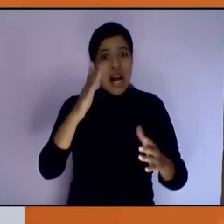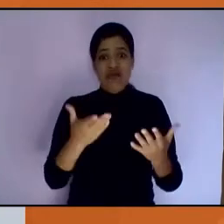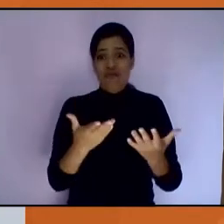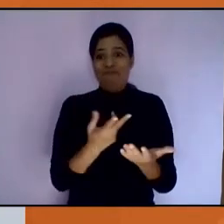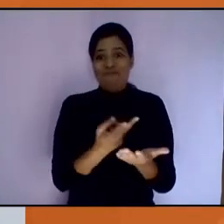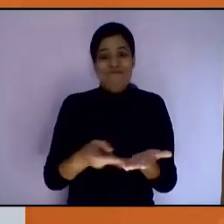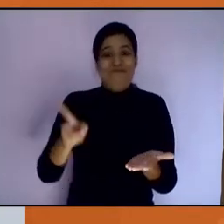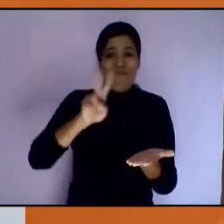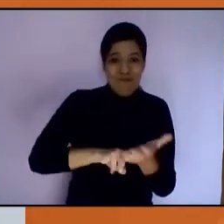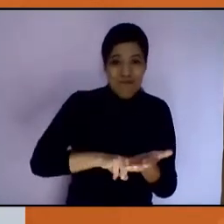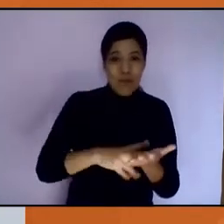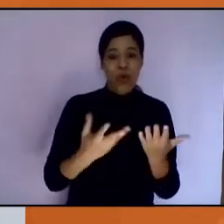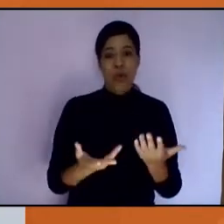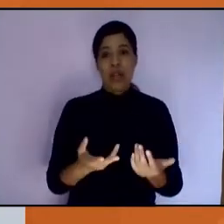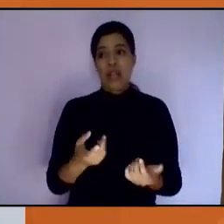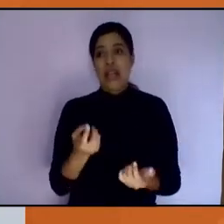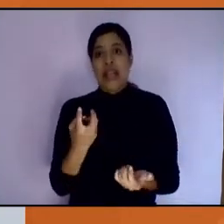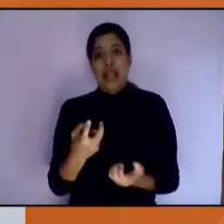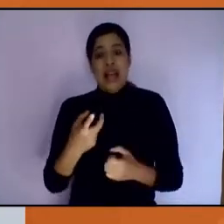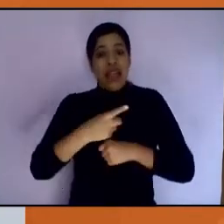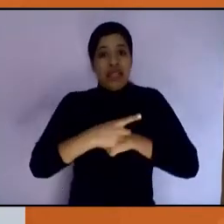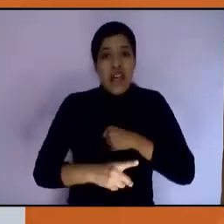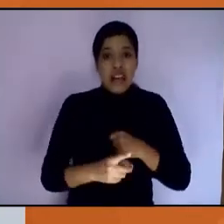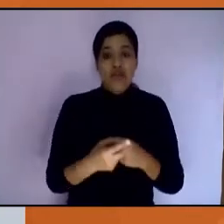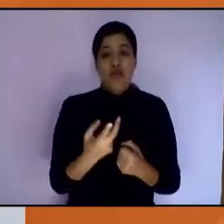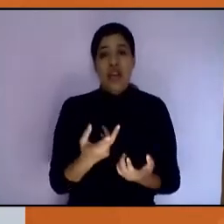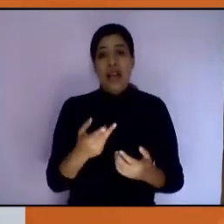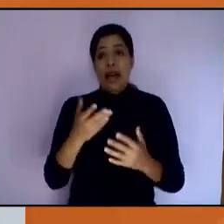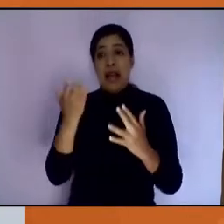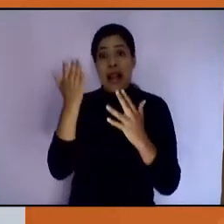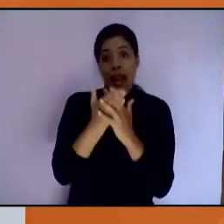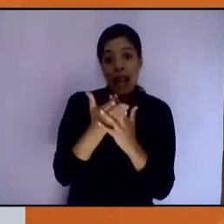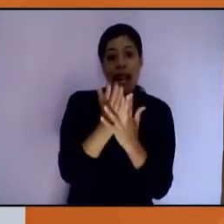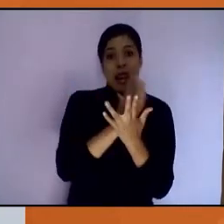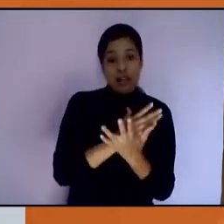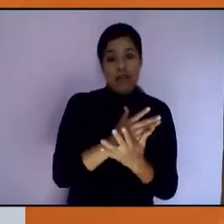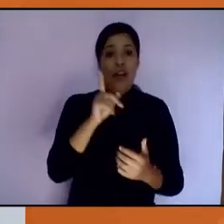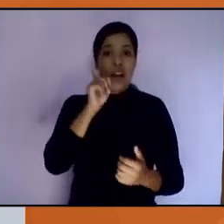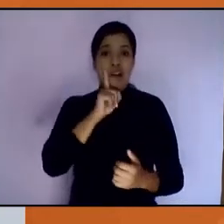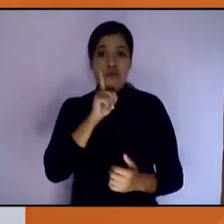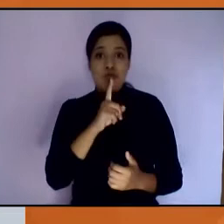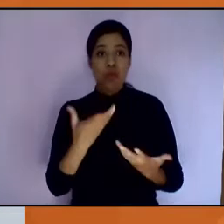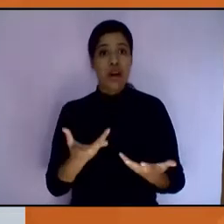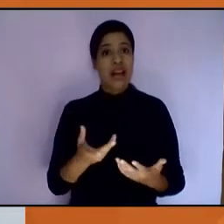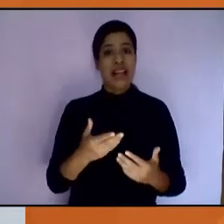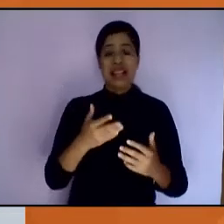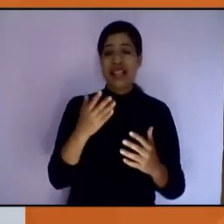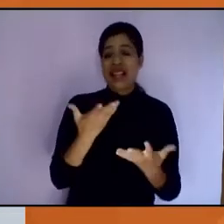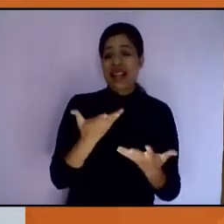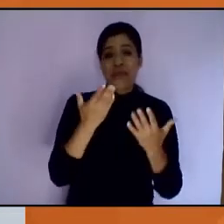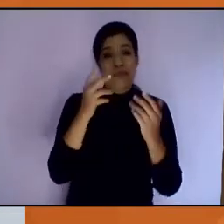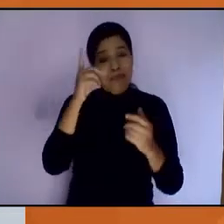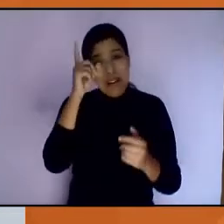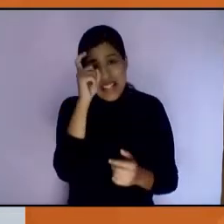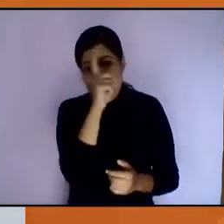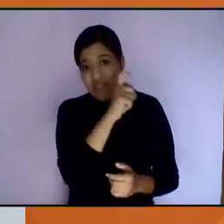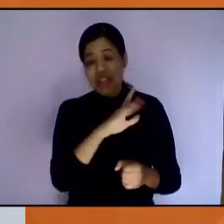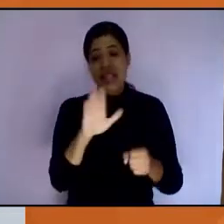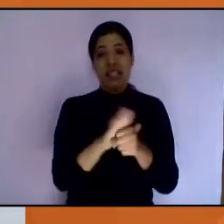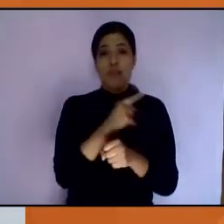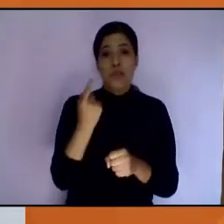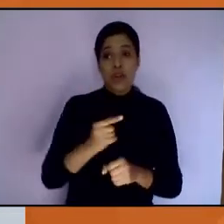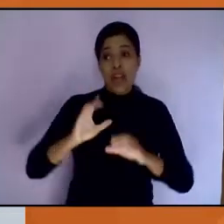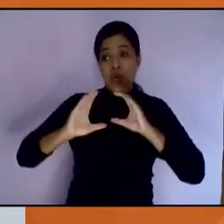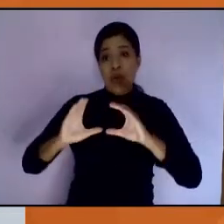que la mitad no pueda volver a trabajar porque sobre ellas recae el trabajo de cuidado de niños que toman clases en